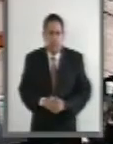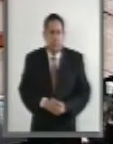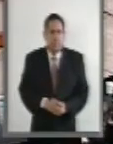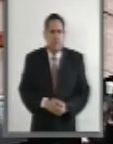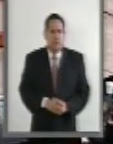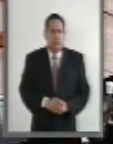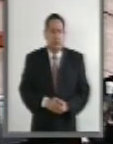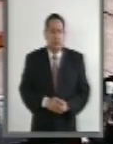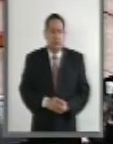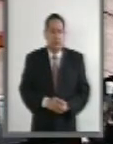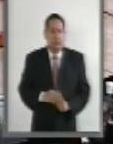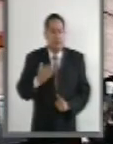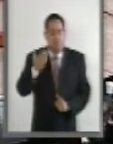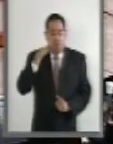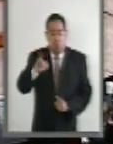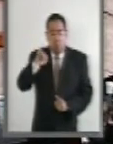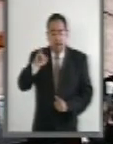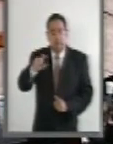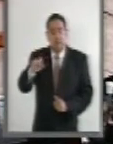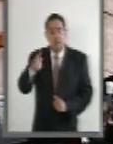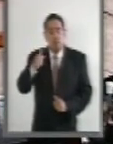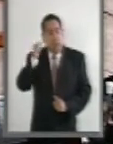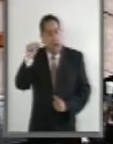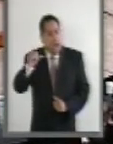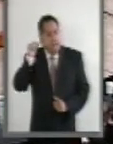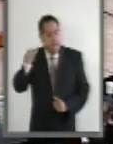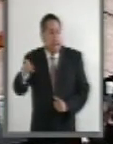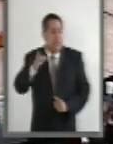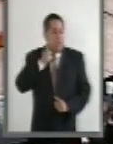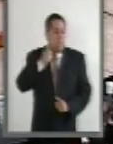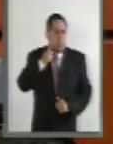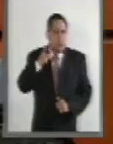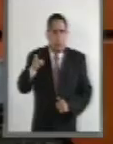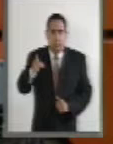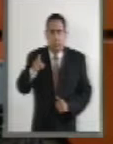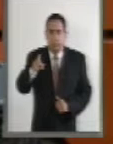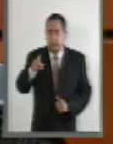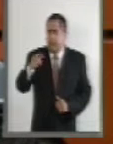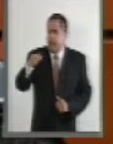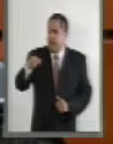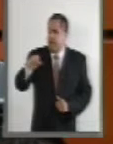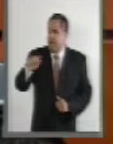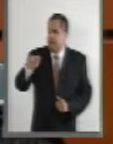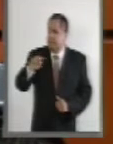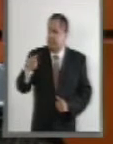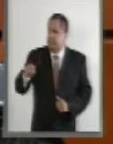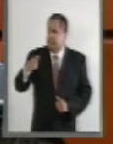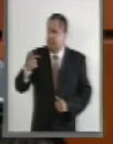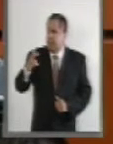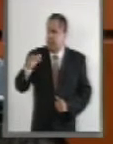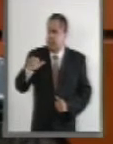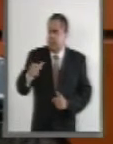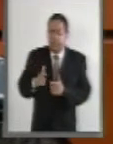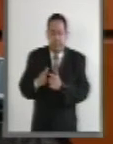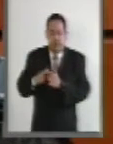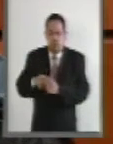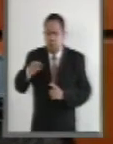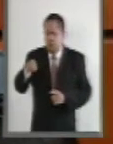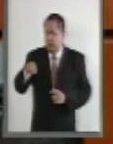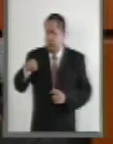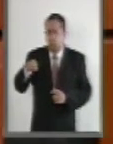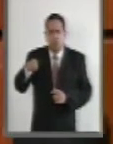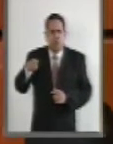El pasado jueves 21 de abril el diputado Jonadá Martínez García del grupo parlamentario de Movimiento Ciudadano